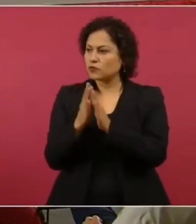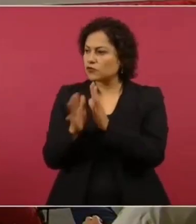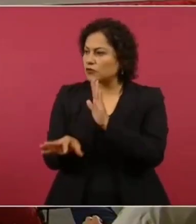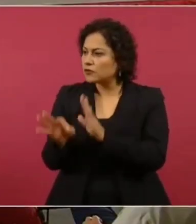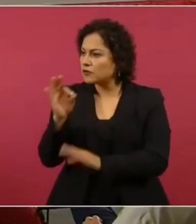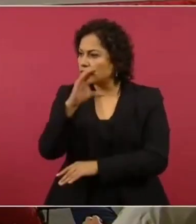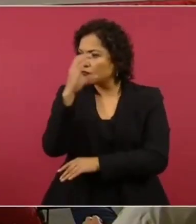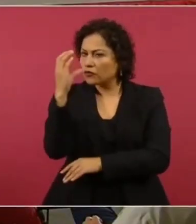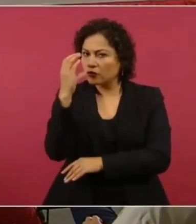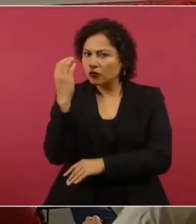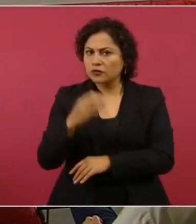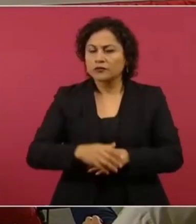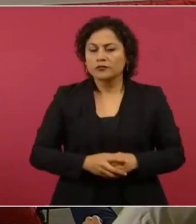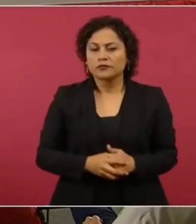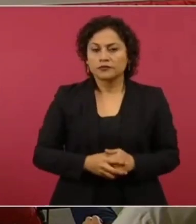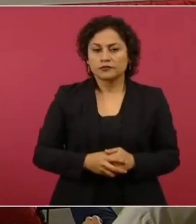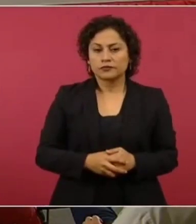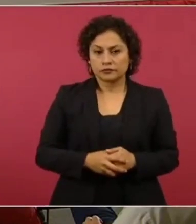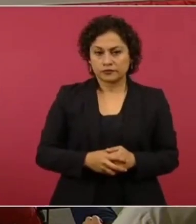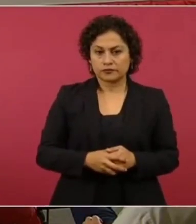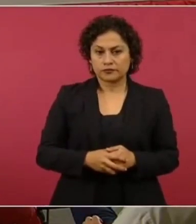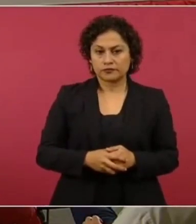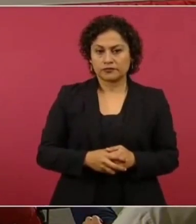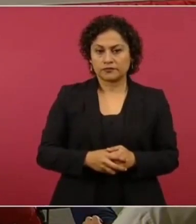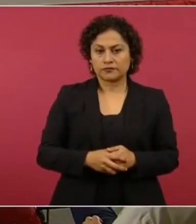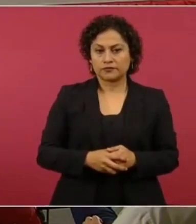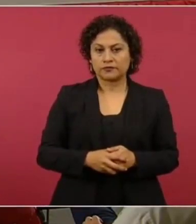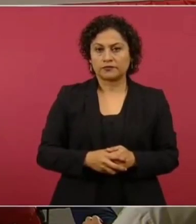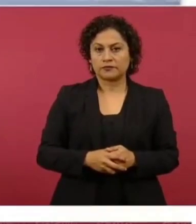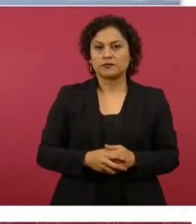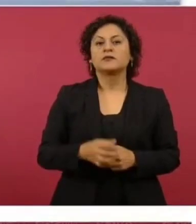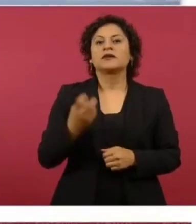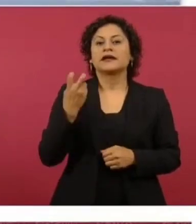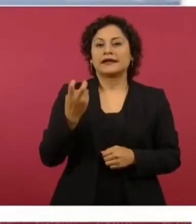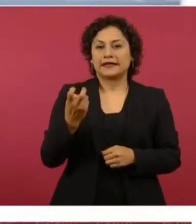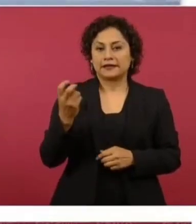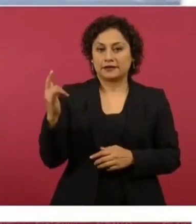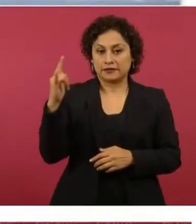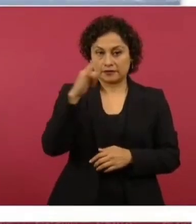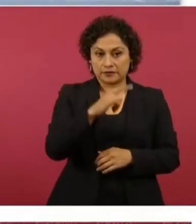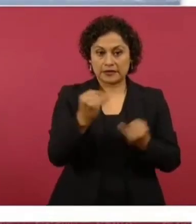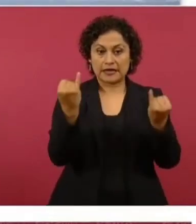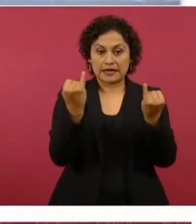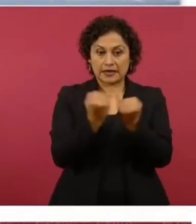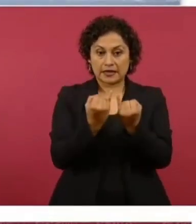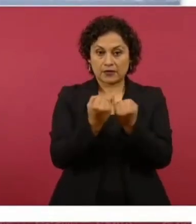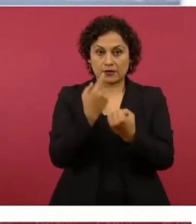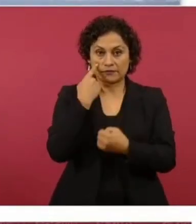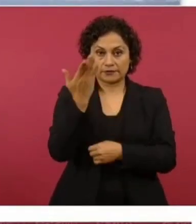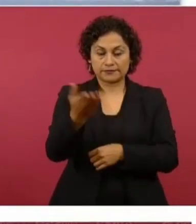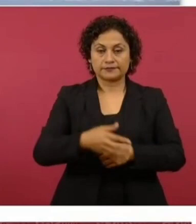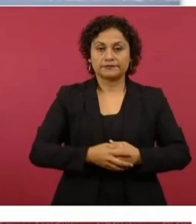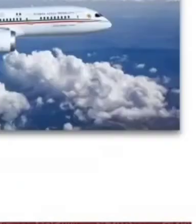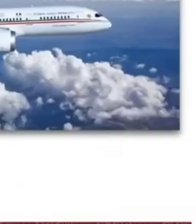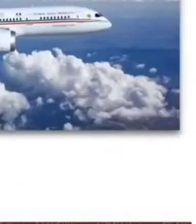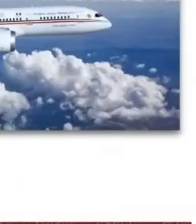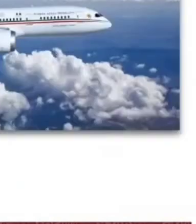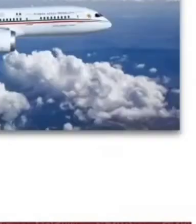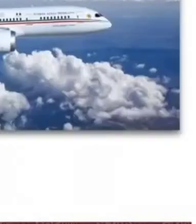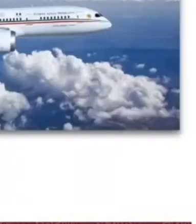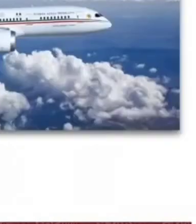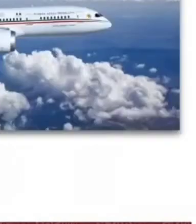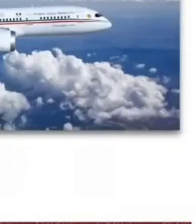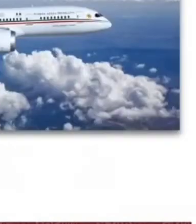fotos. Esto es el dispendio en recursos públicos del antiguo régimen. No solo es